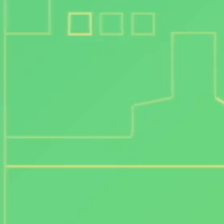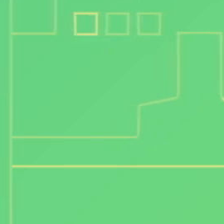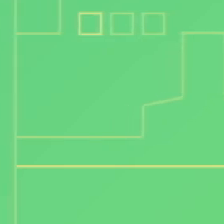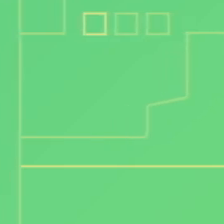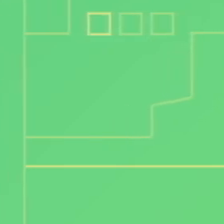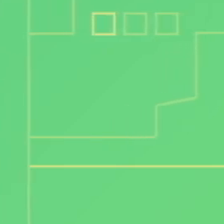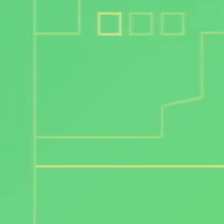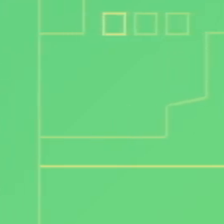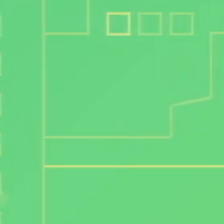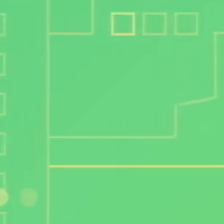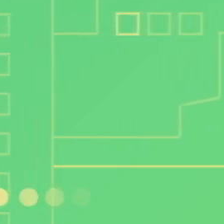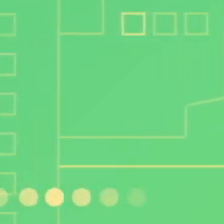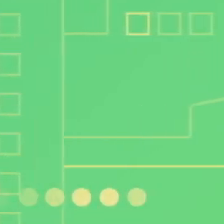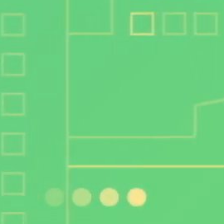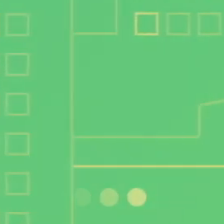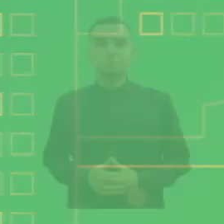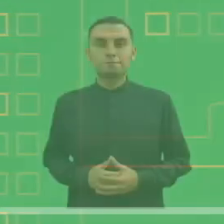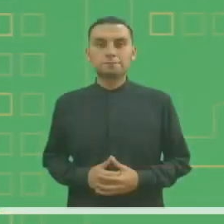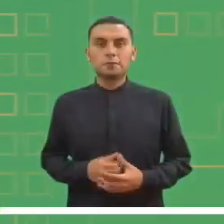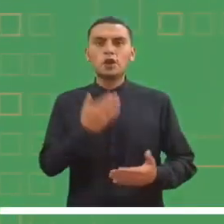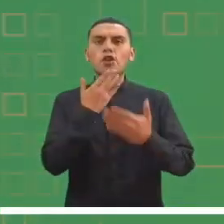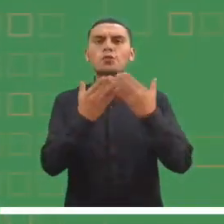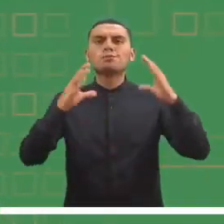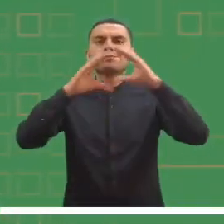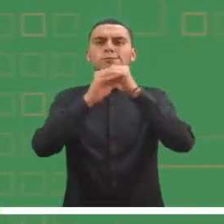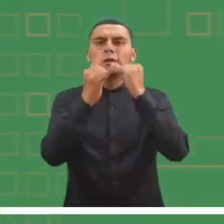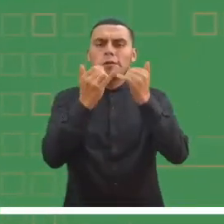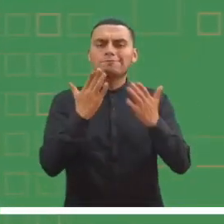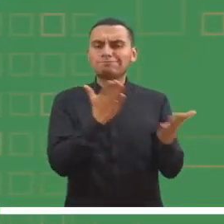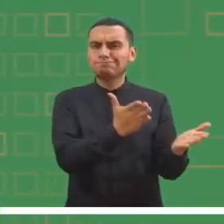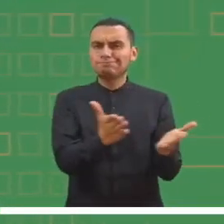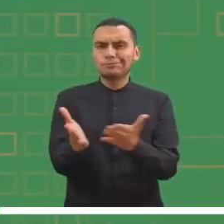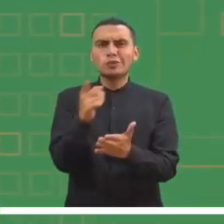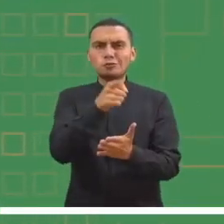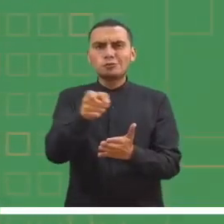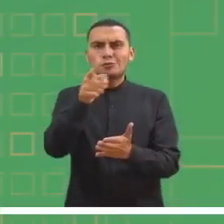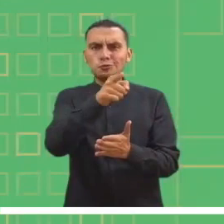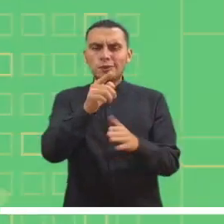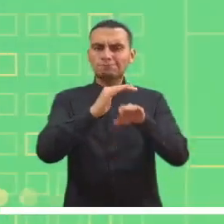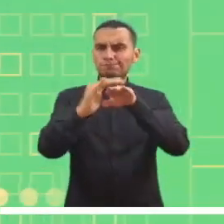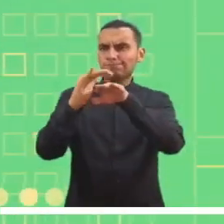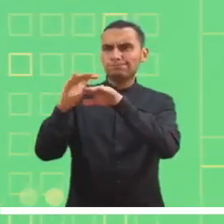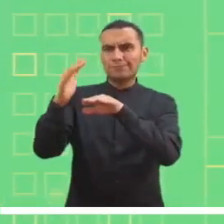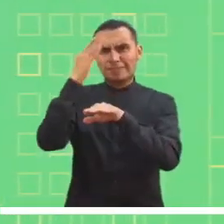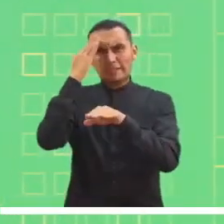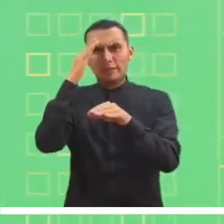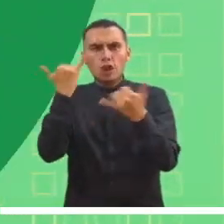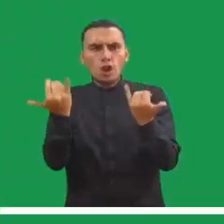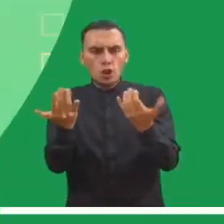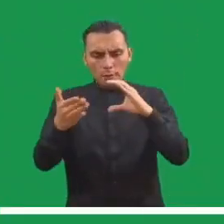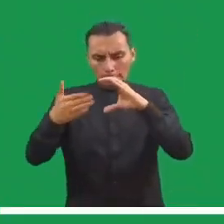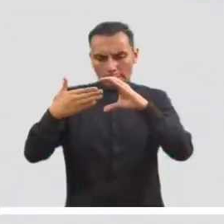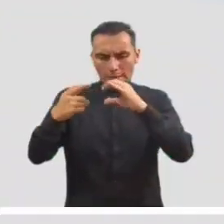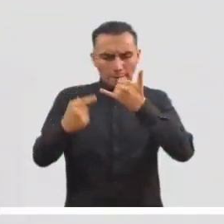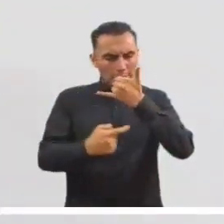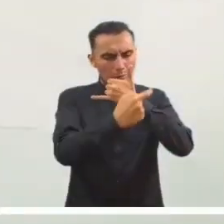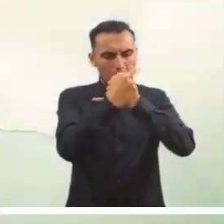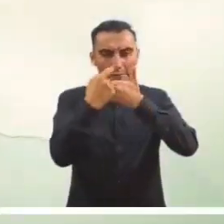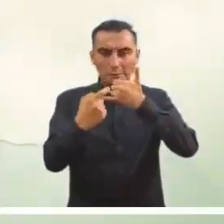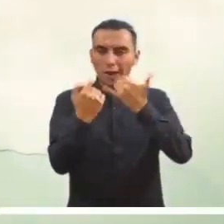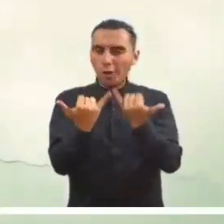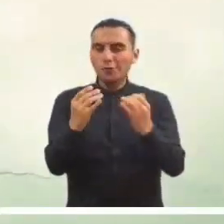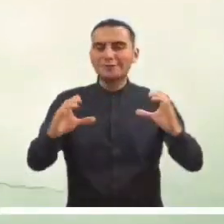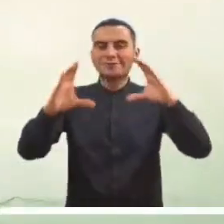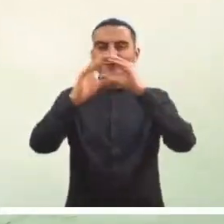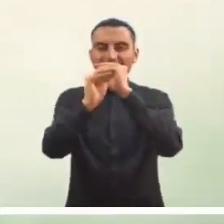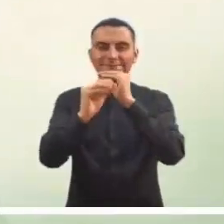Iniciamos la mañana de este domingo con la información actualizada sobre las condiciones meteorológicas en las diferentes regiones del